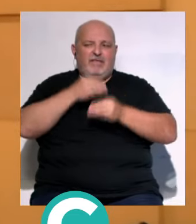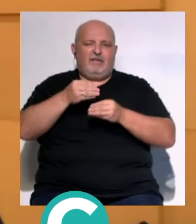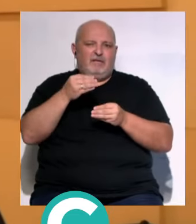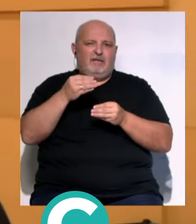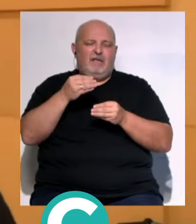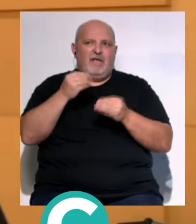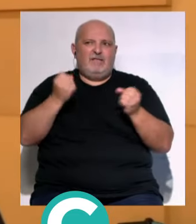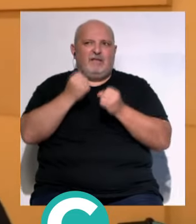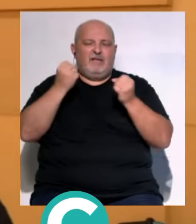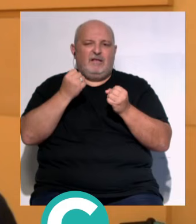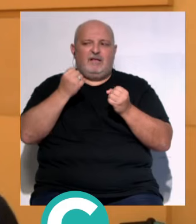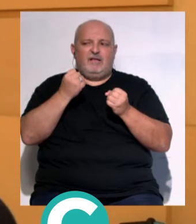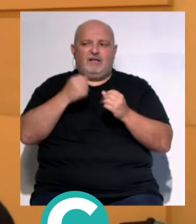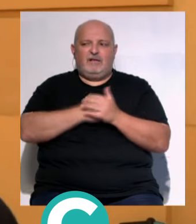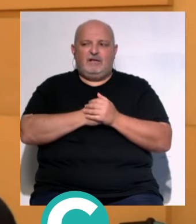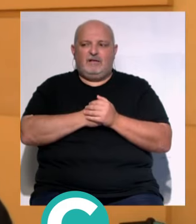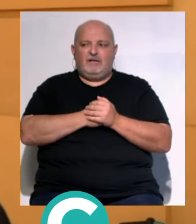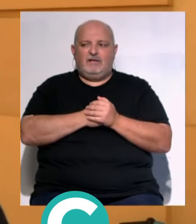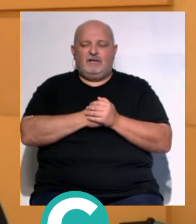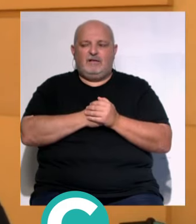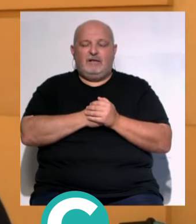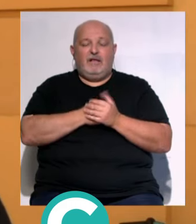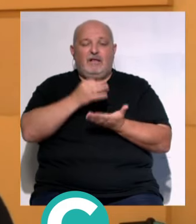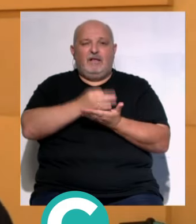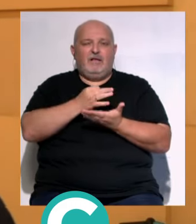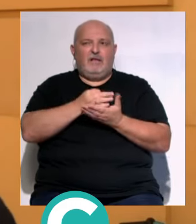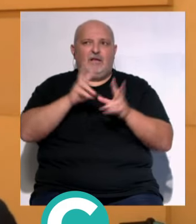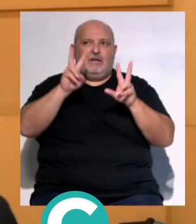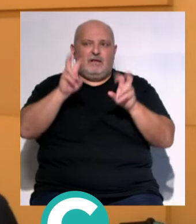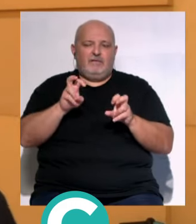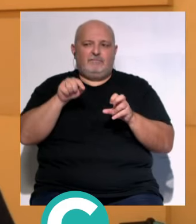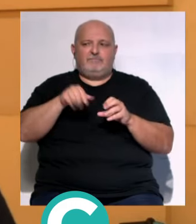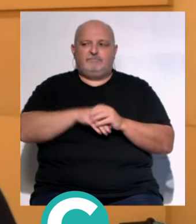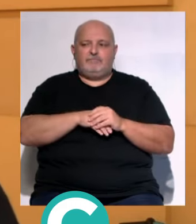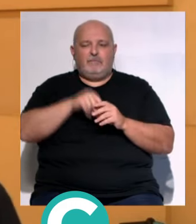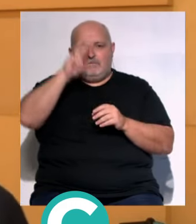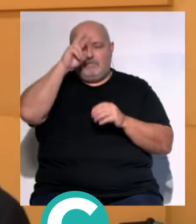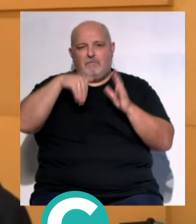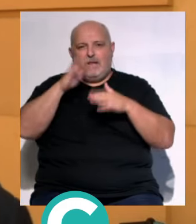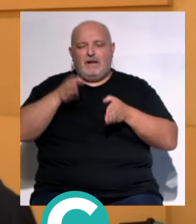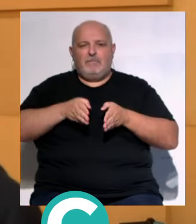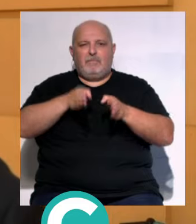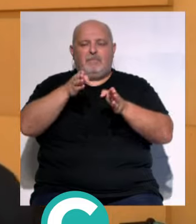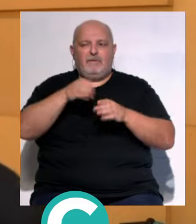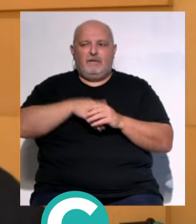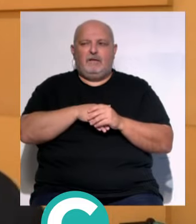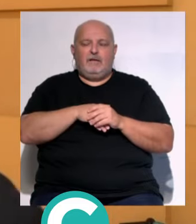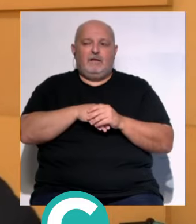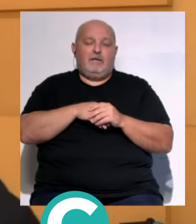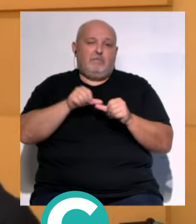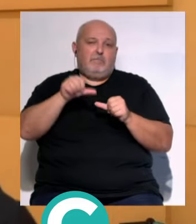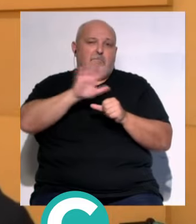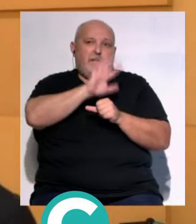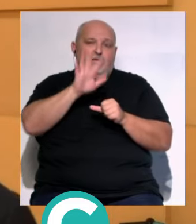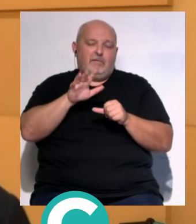...haciendo muchas actividades... ...haciendo digamos... ...que la ciudad vaya en torno a eso... ...me preocupa más el camino que la meta... ...yo sé que a lo mejor